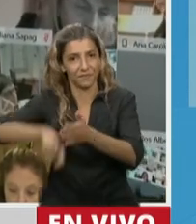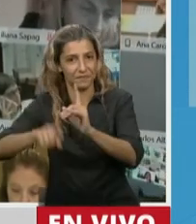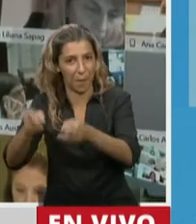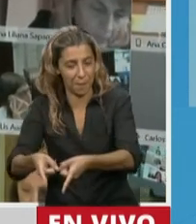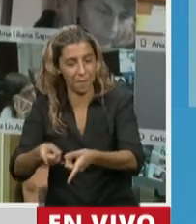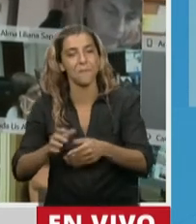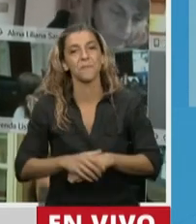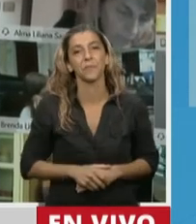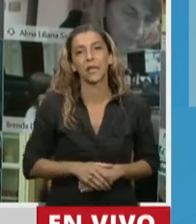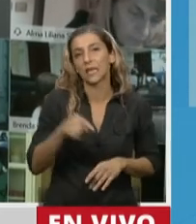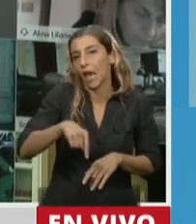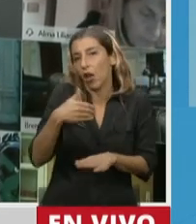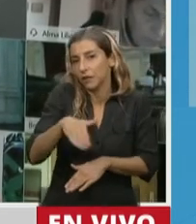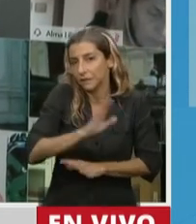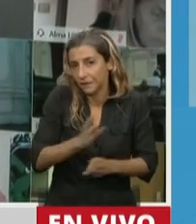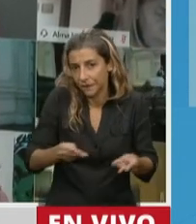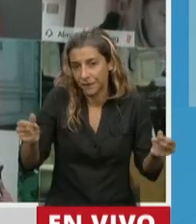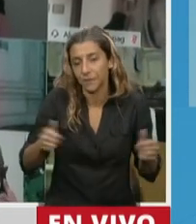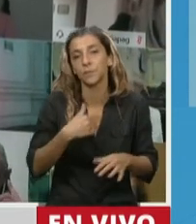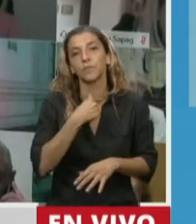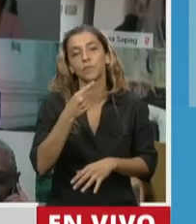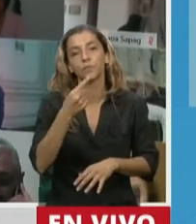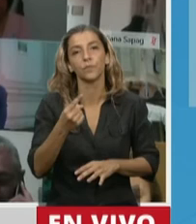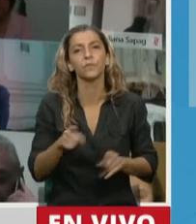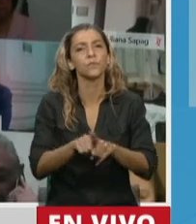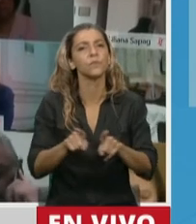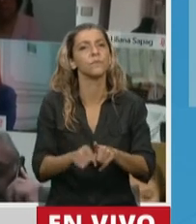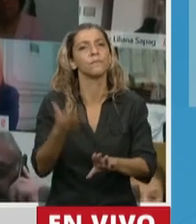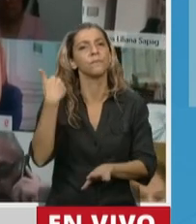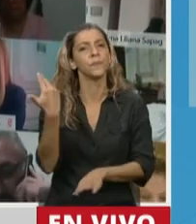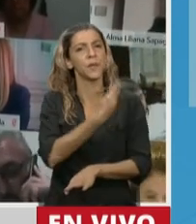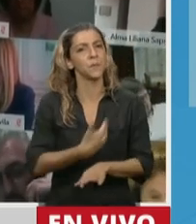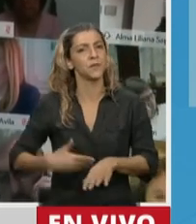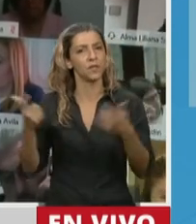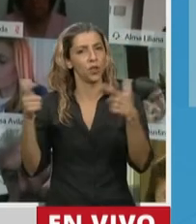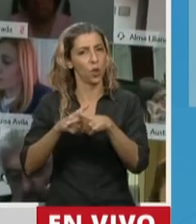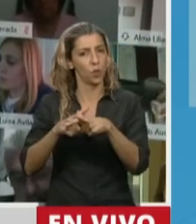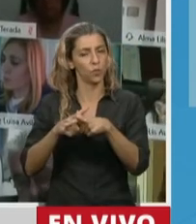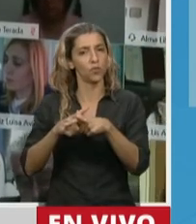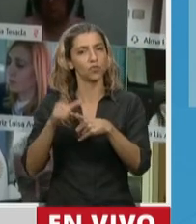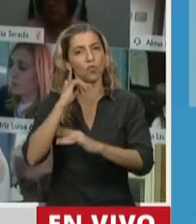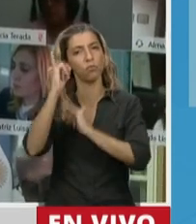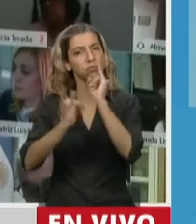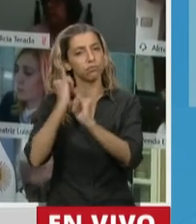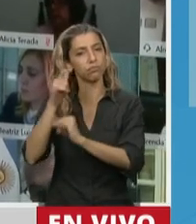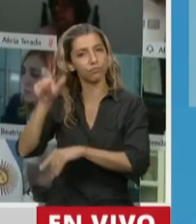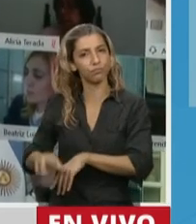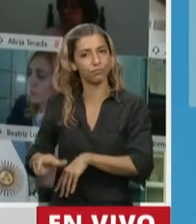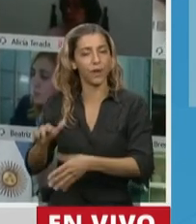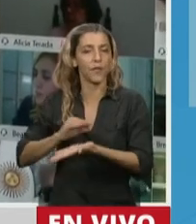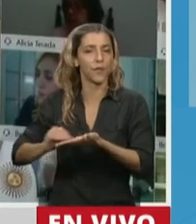quiero destacar esto mismo que había dicho el Presidente de la Comisión, el diputado amigo Pablo